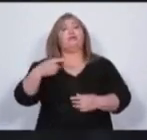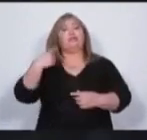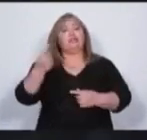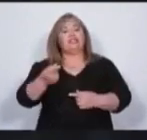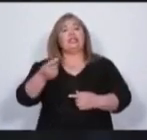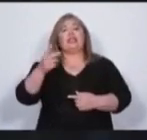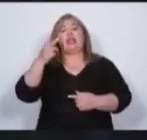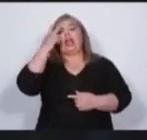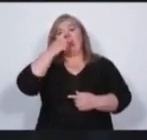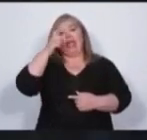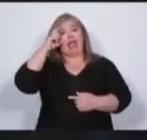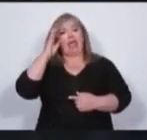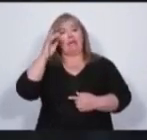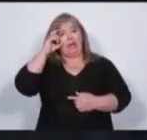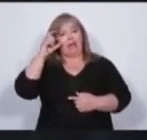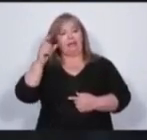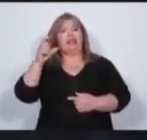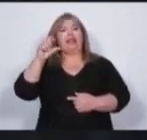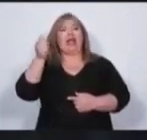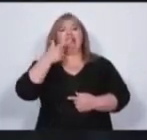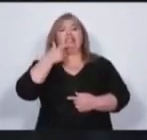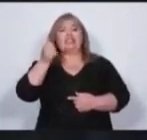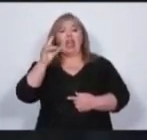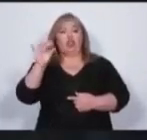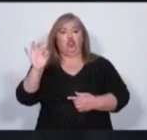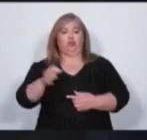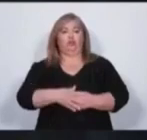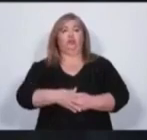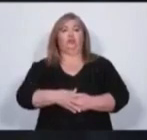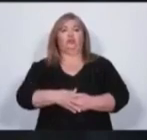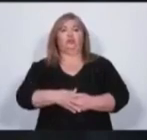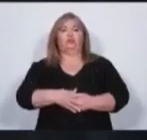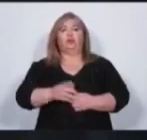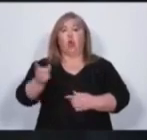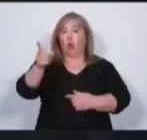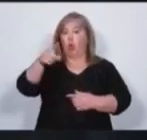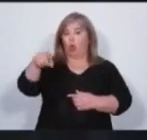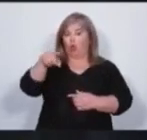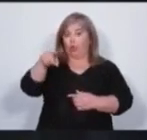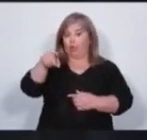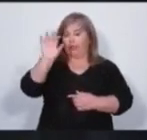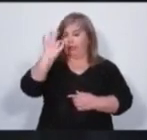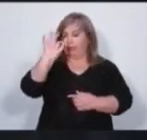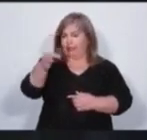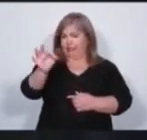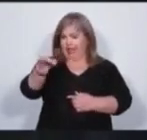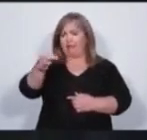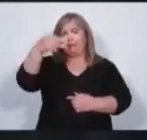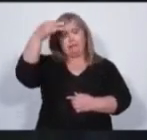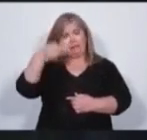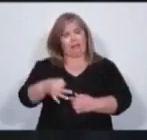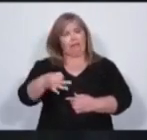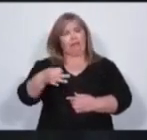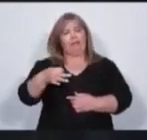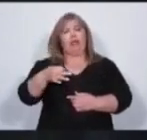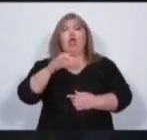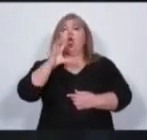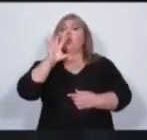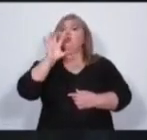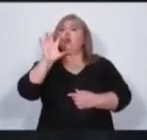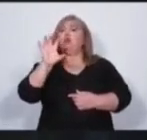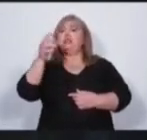Buenas noches, ¿cómo les va? Ustedes saben muy bien que Mendoza es sinónimo de